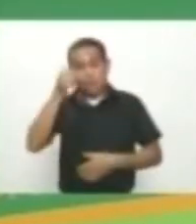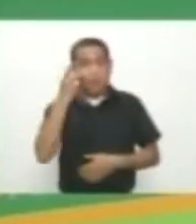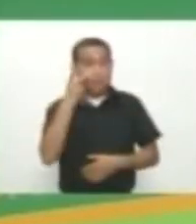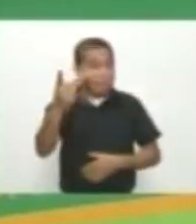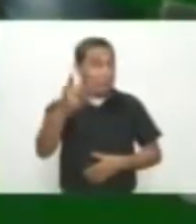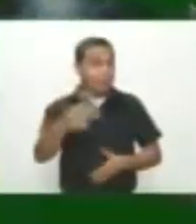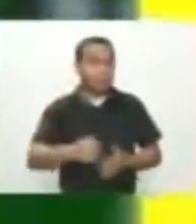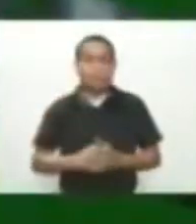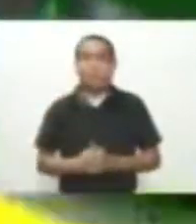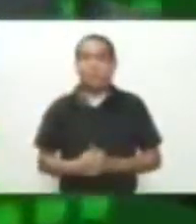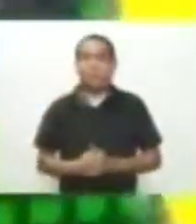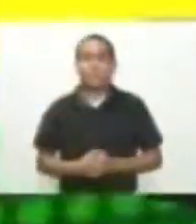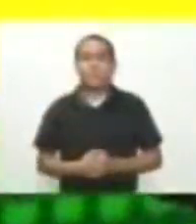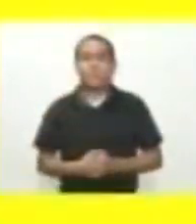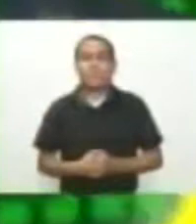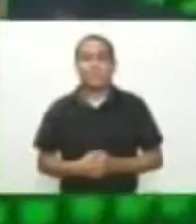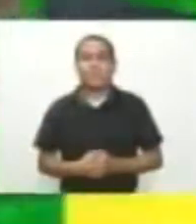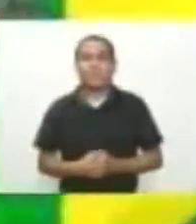mañana